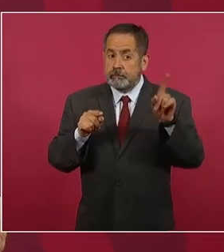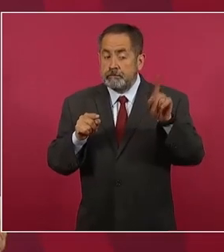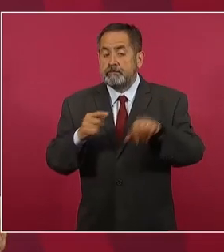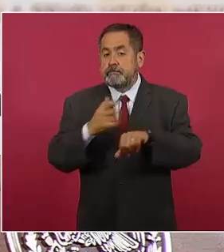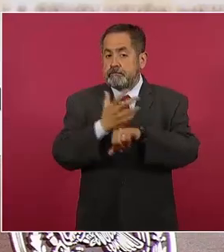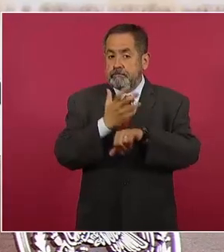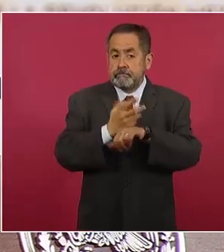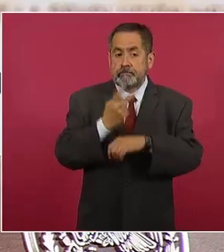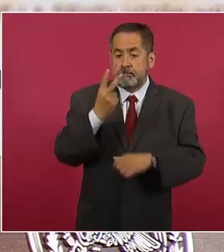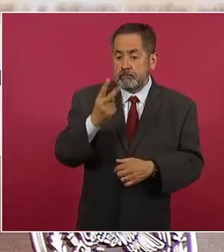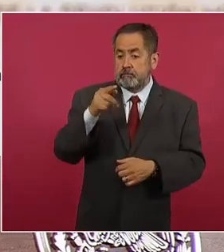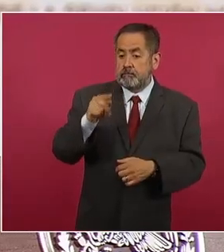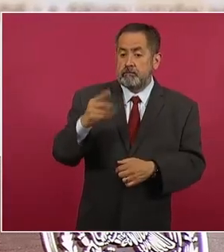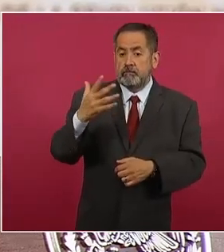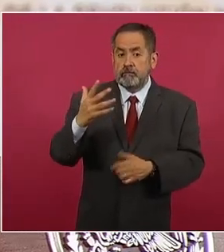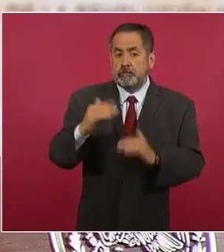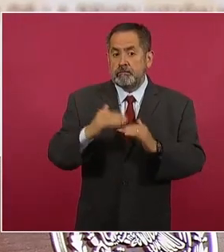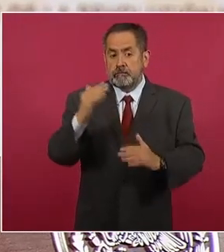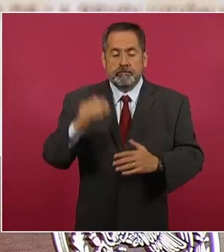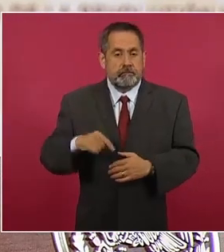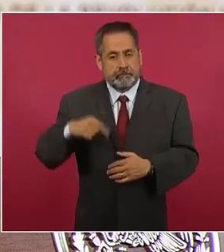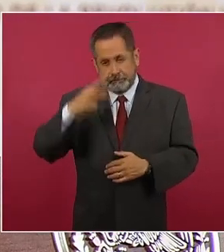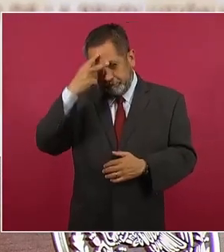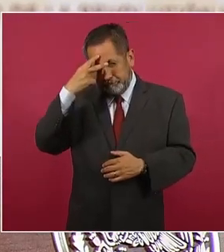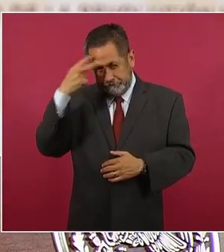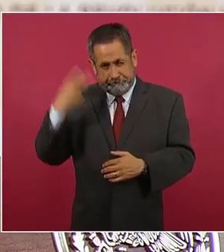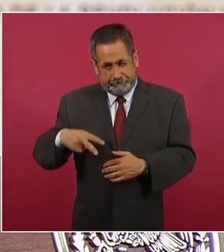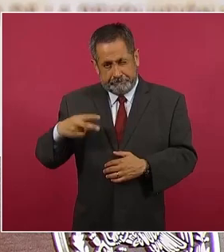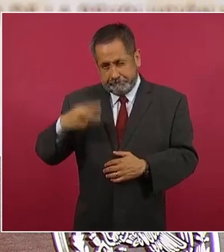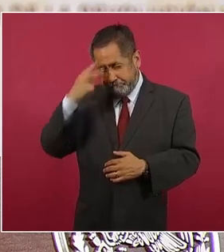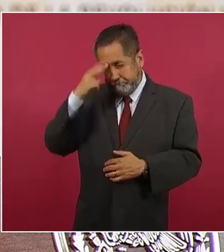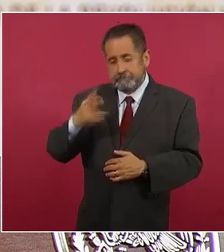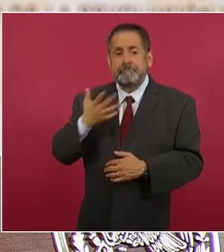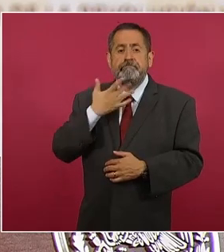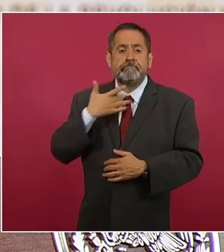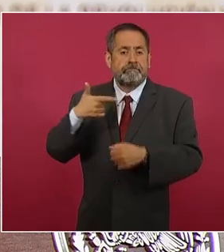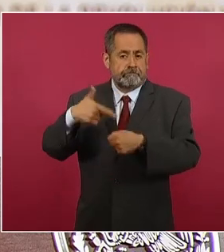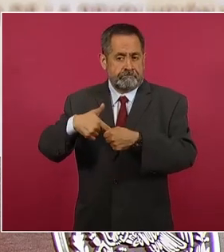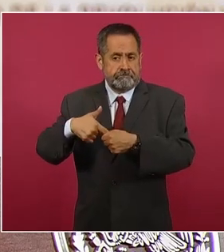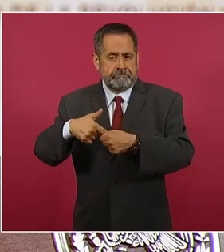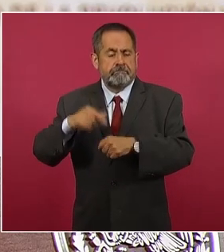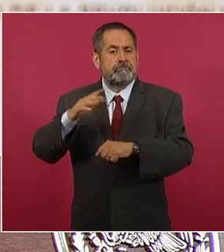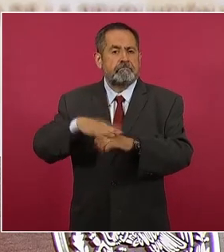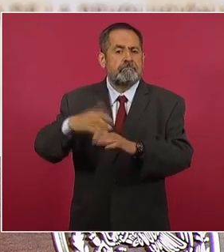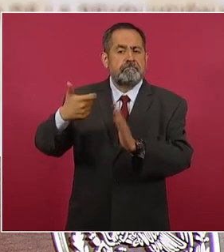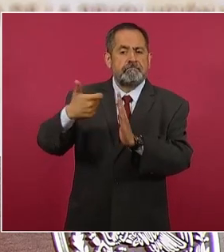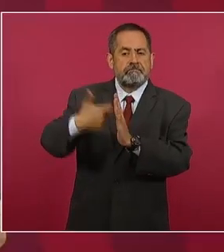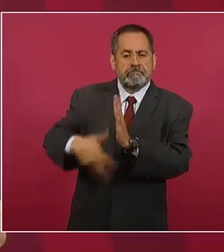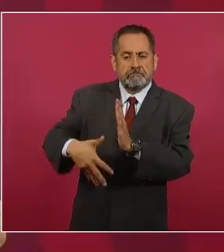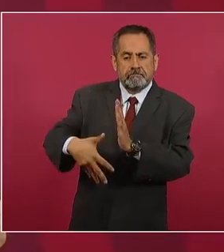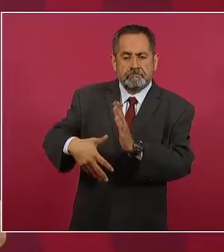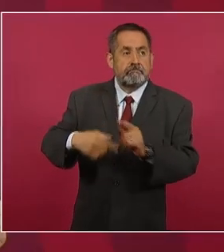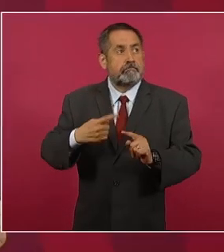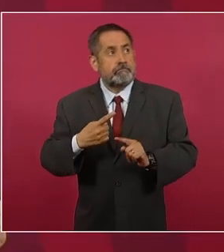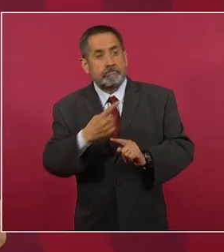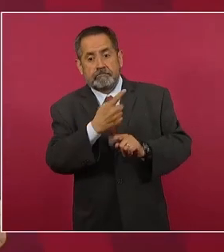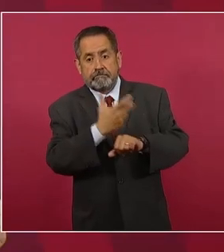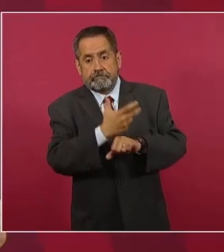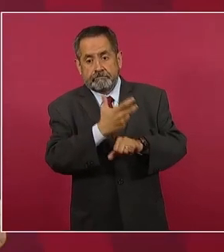La gasolina en México es más barata que en Estados Unidos.